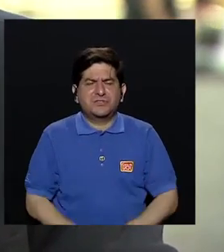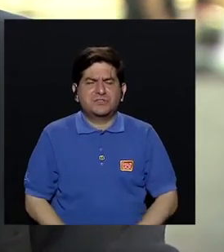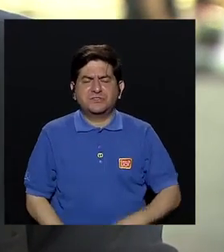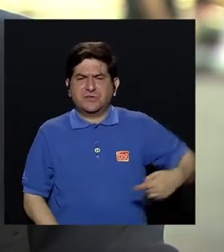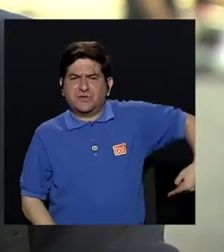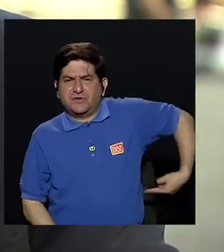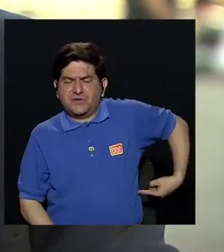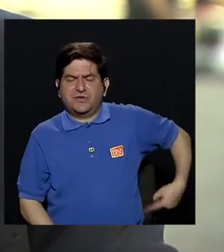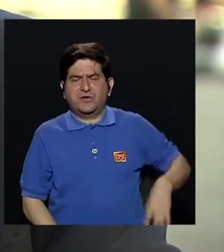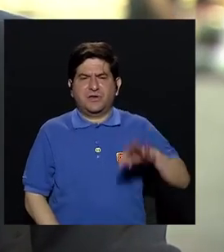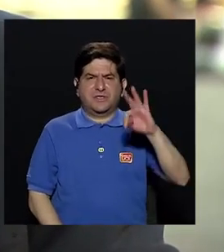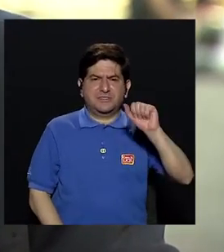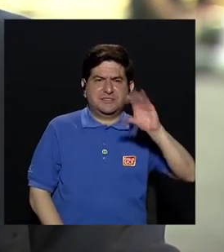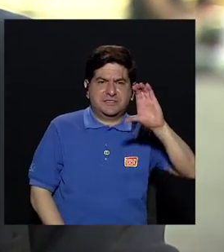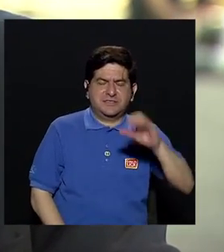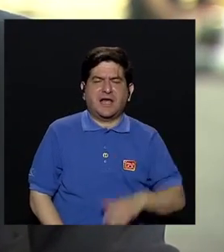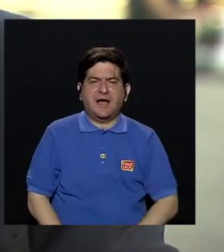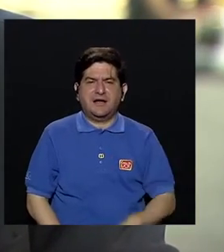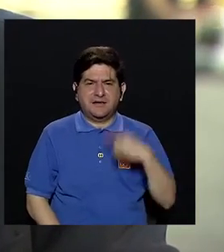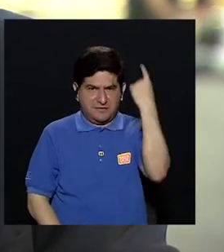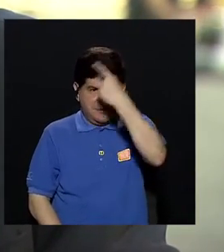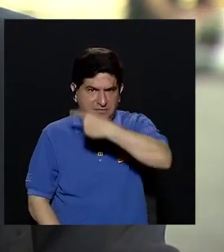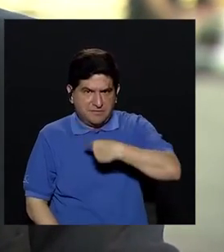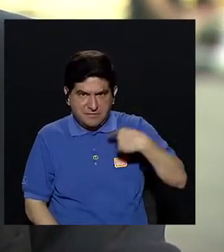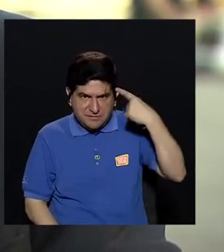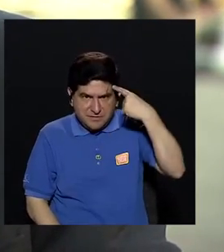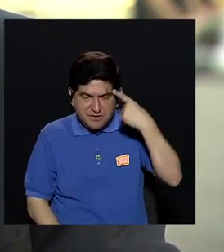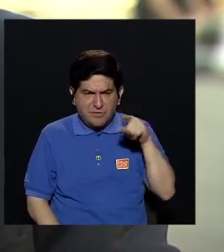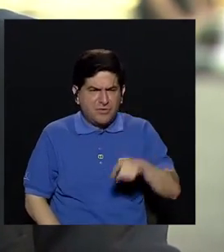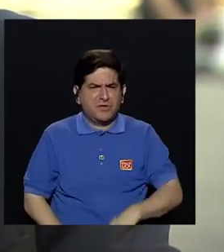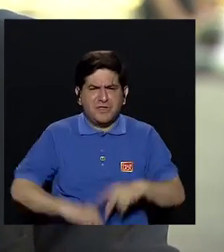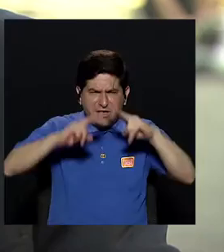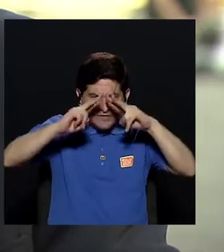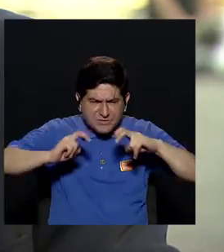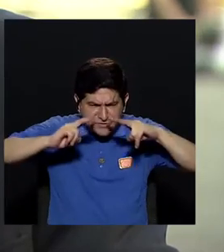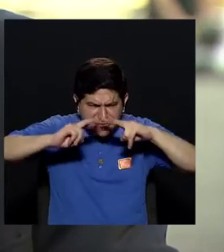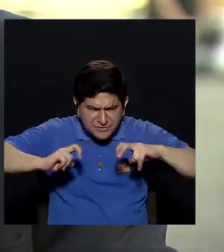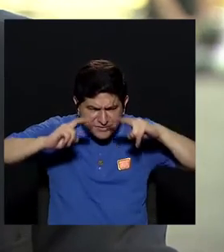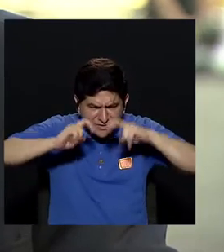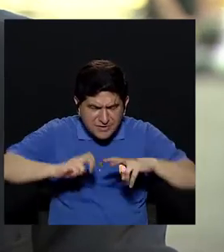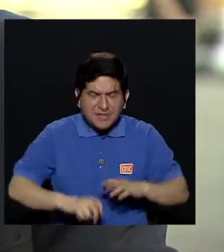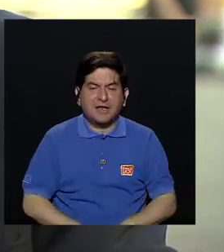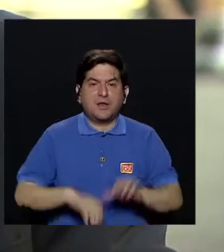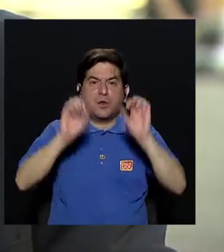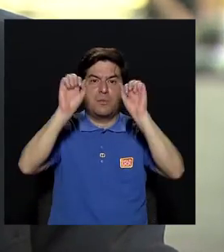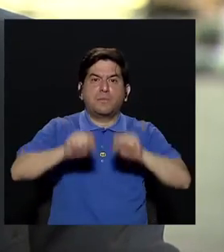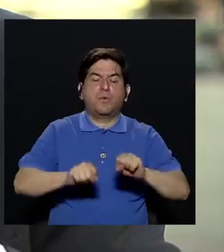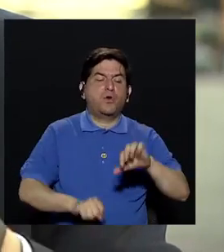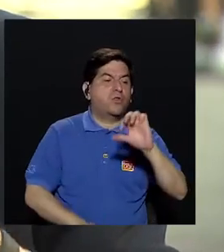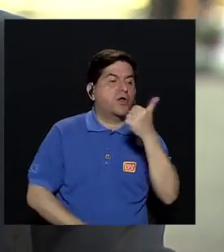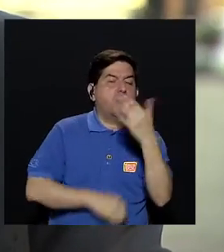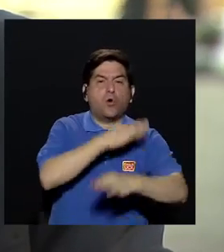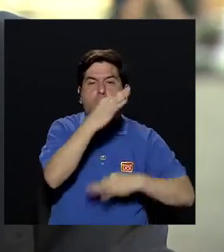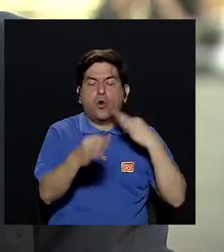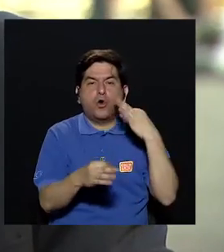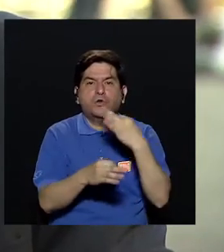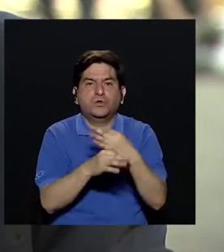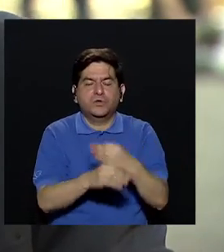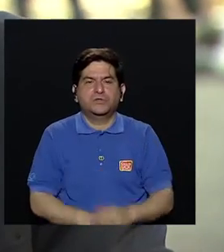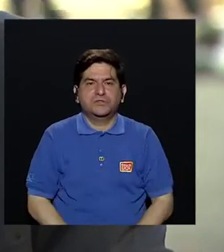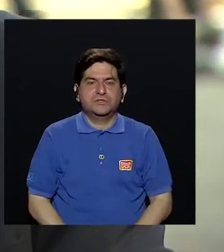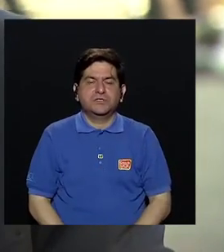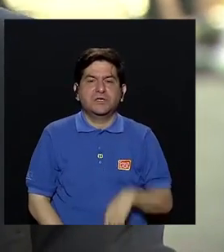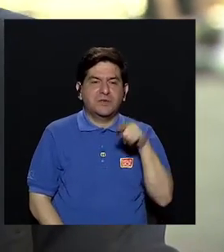TAC, que es un examen de imágenes del cerebro, y todos esos exámenes son para diagnosticar otros tipos de